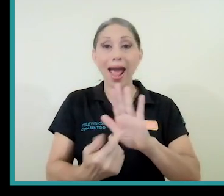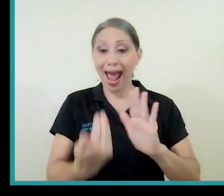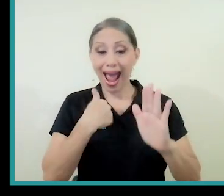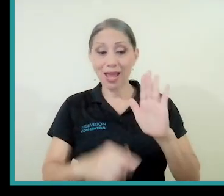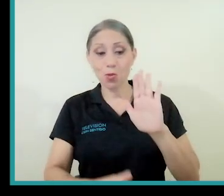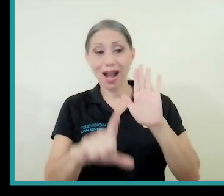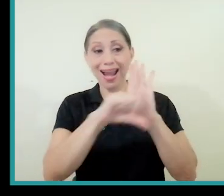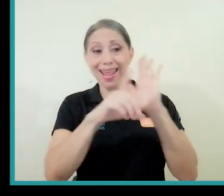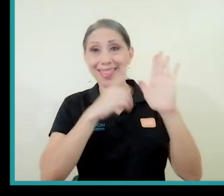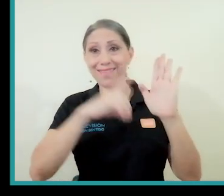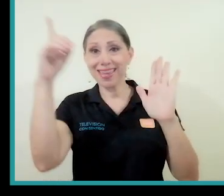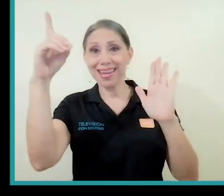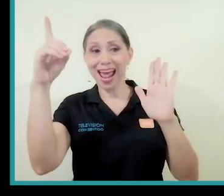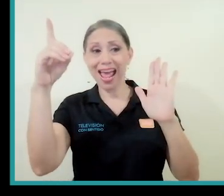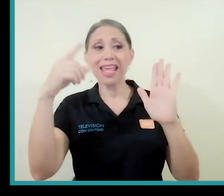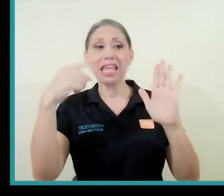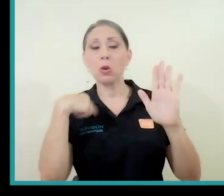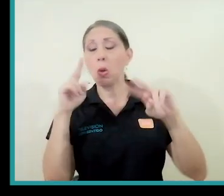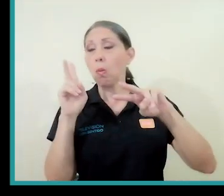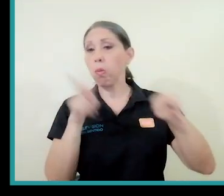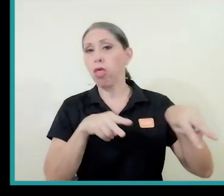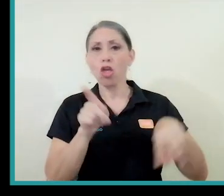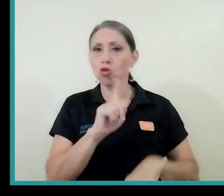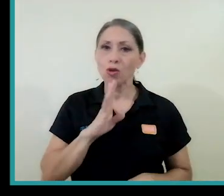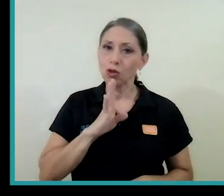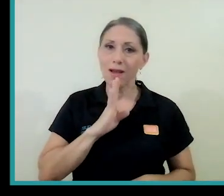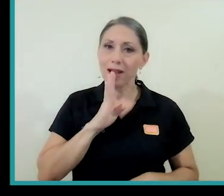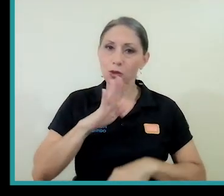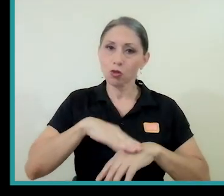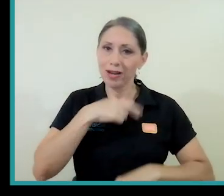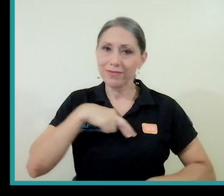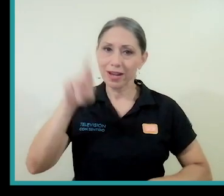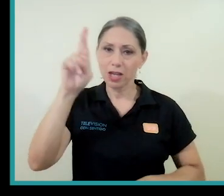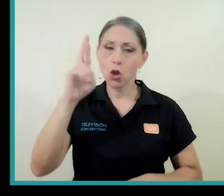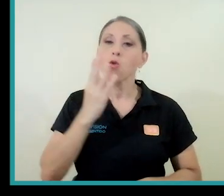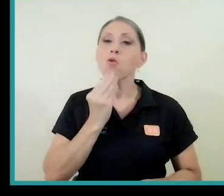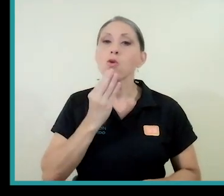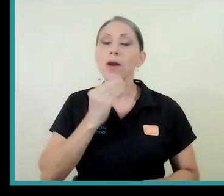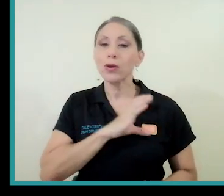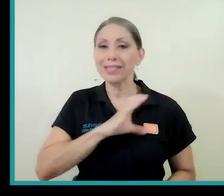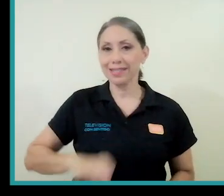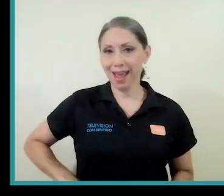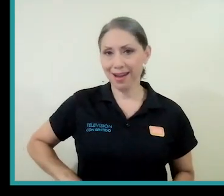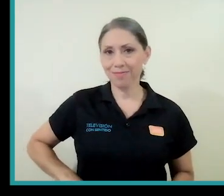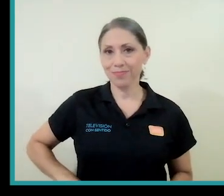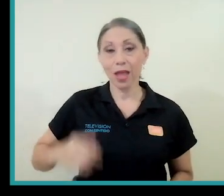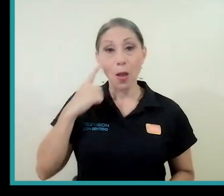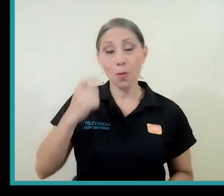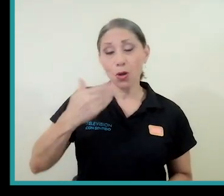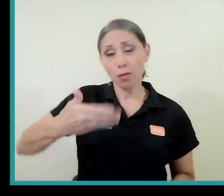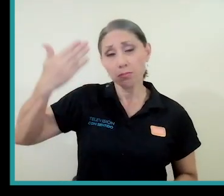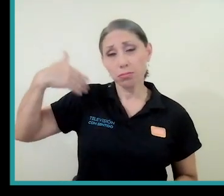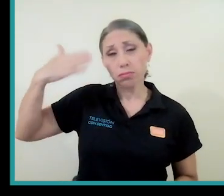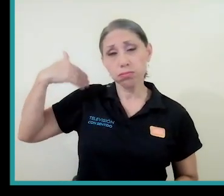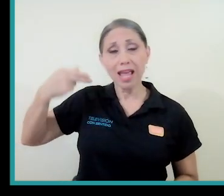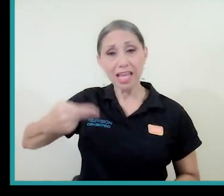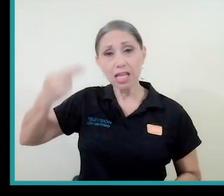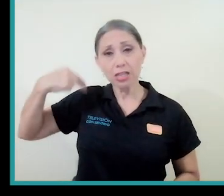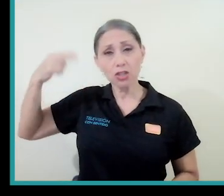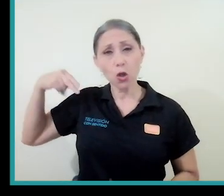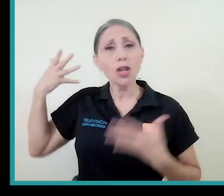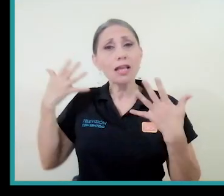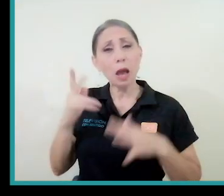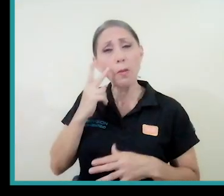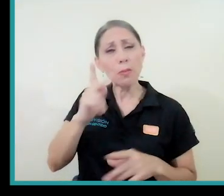a una ley divina que, digamos, ni siquiera estoy hablando de la religión judio-cristiana porque dentro de esas pandemias que la